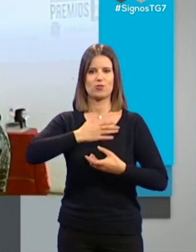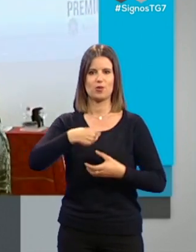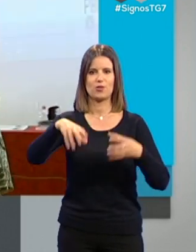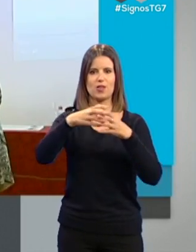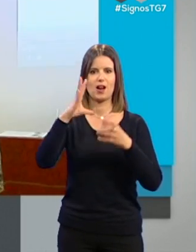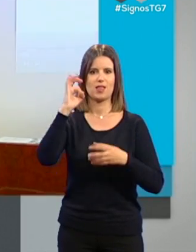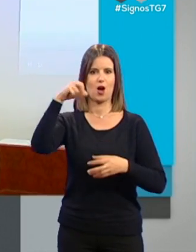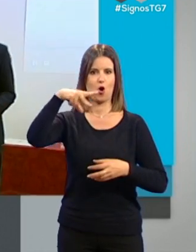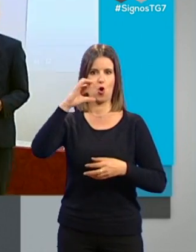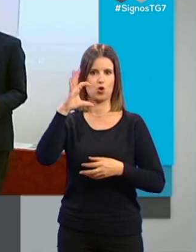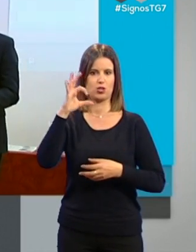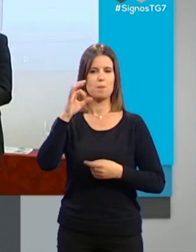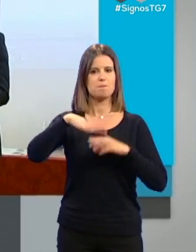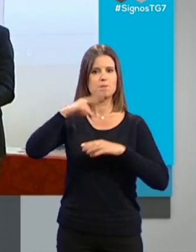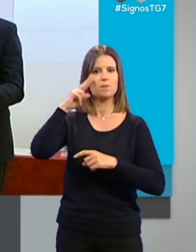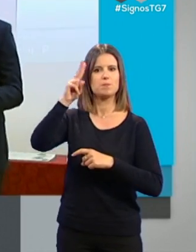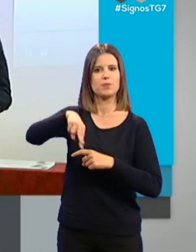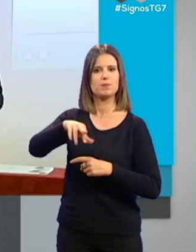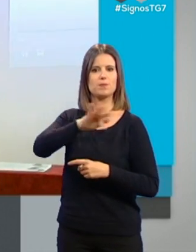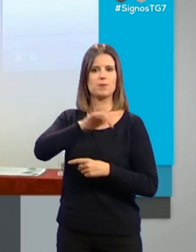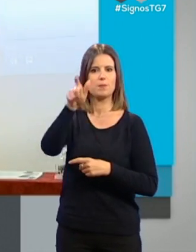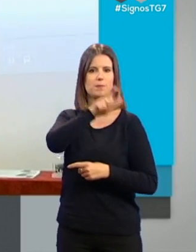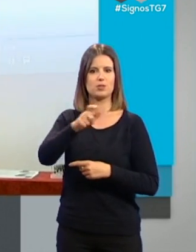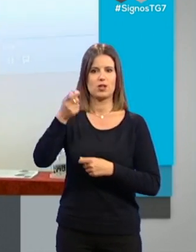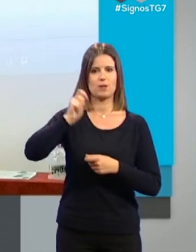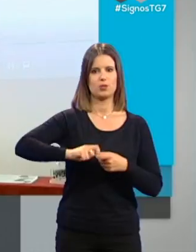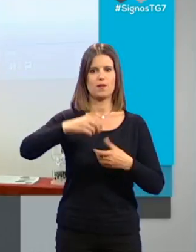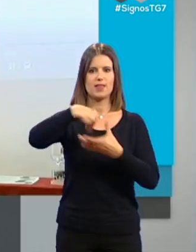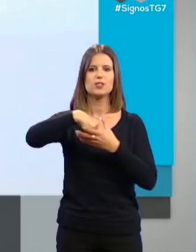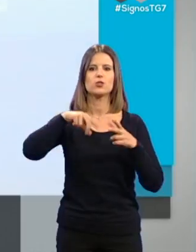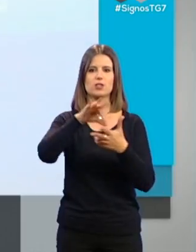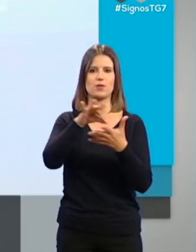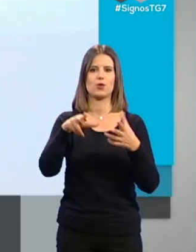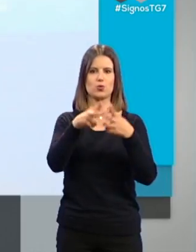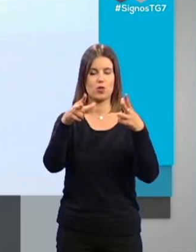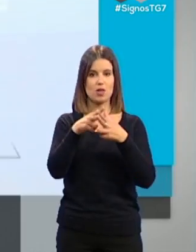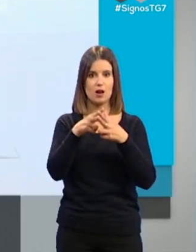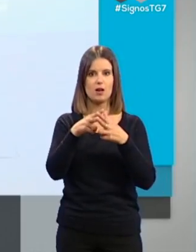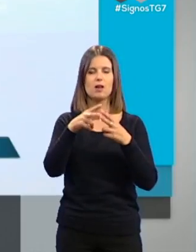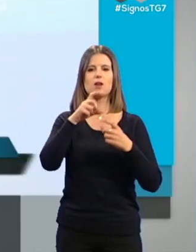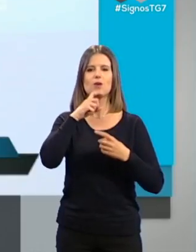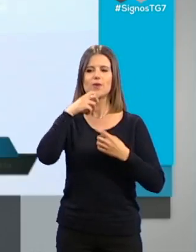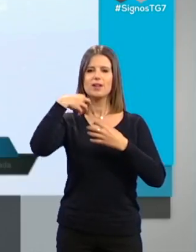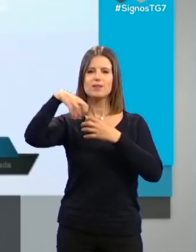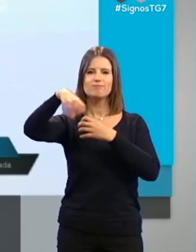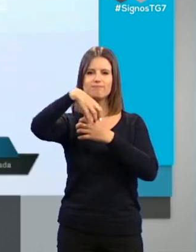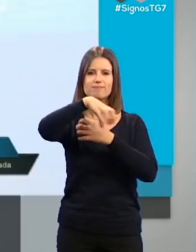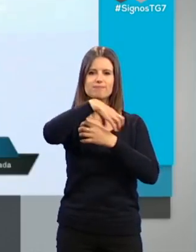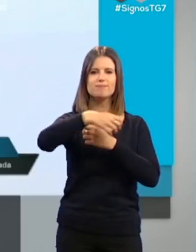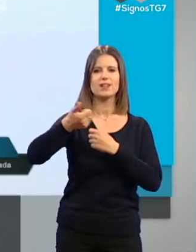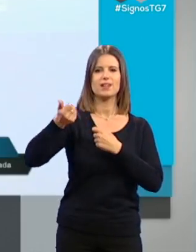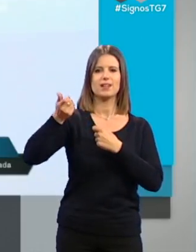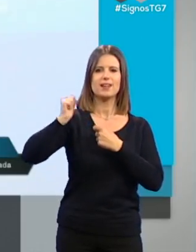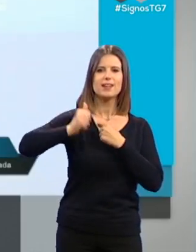Moliner, dentro de reconocimiento otorgado a profesionales de los servicios sociales. Redistribuir la riqueza, compensar